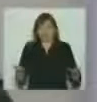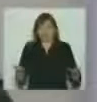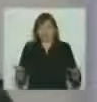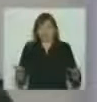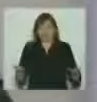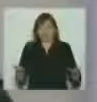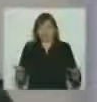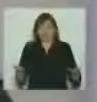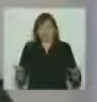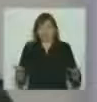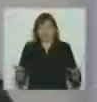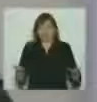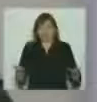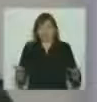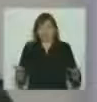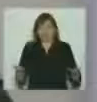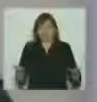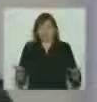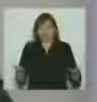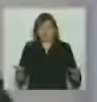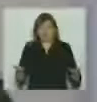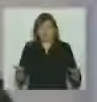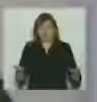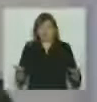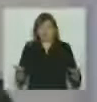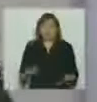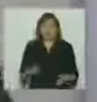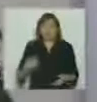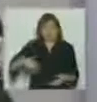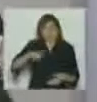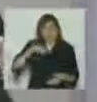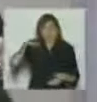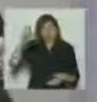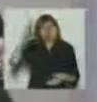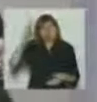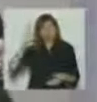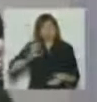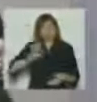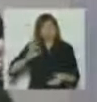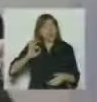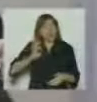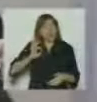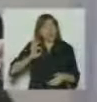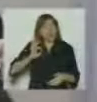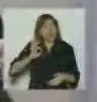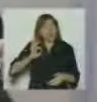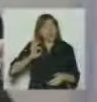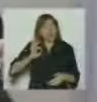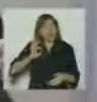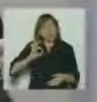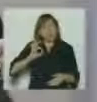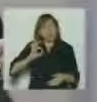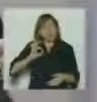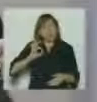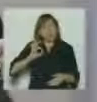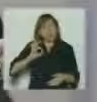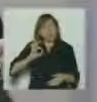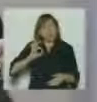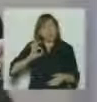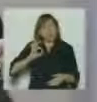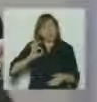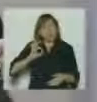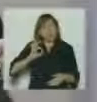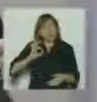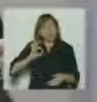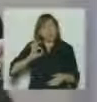la verdad que en estos ocho años que estamos juntos